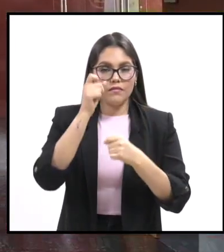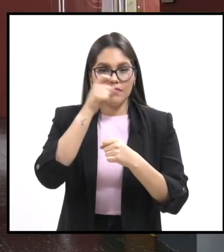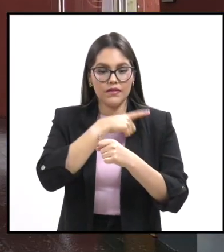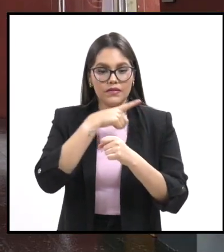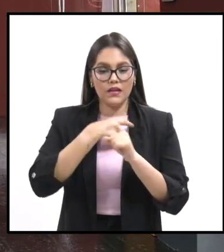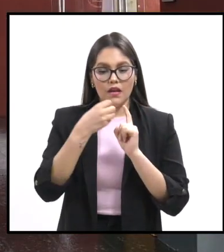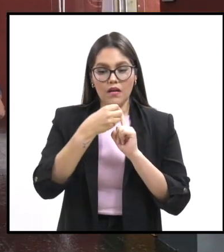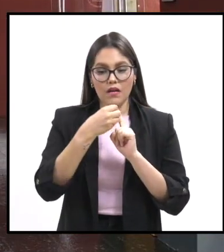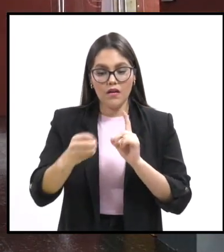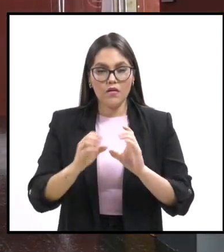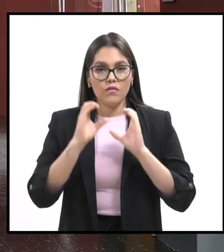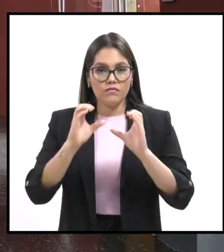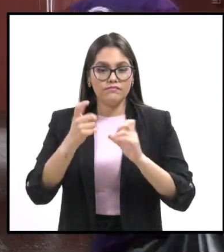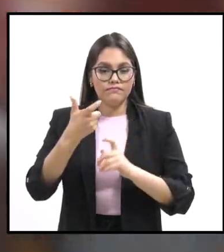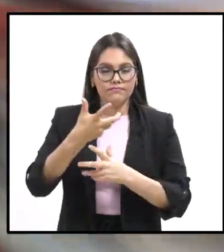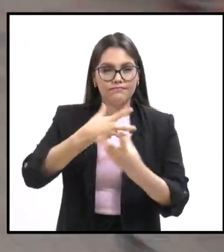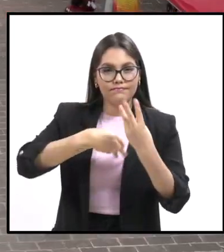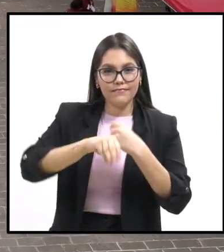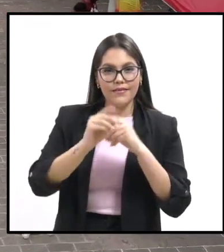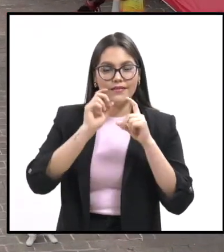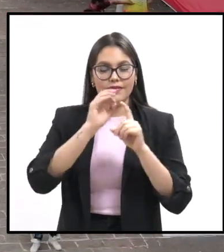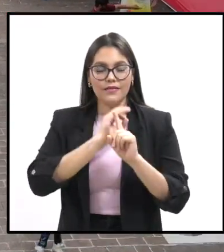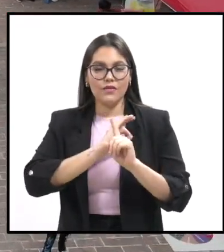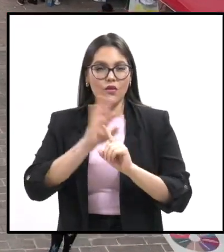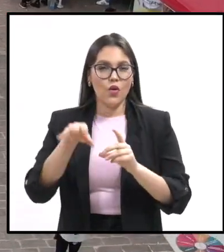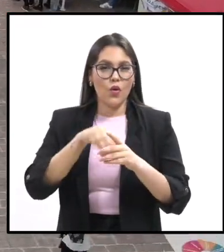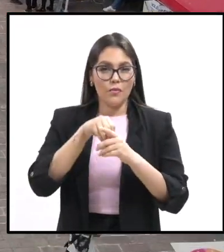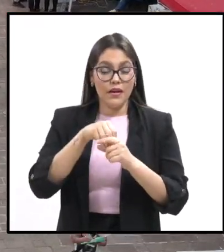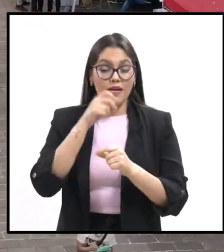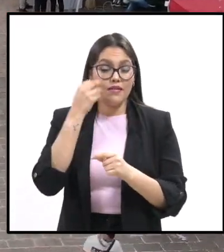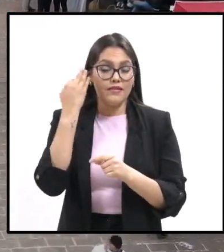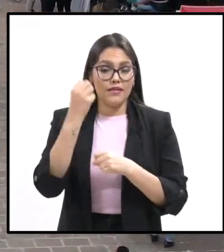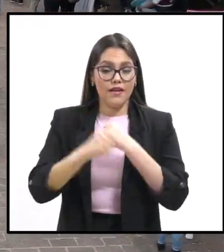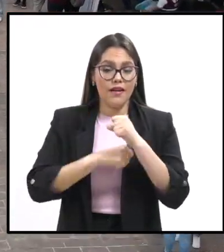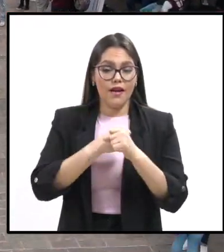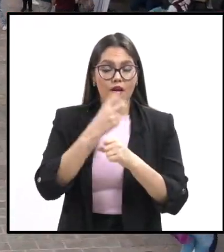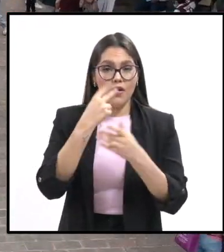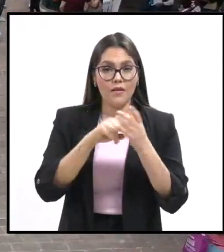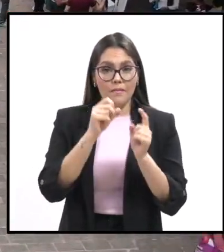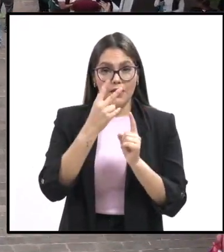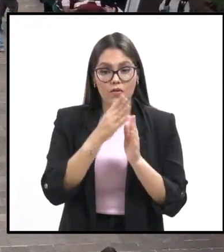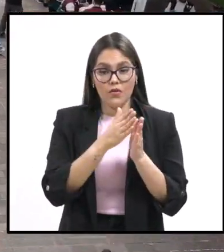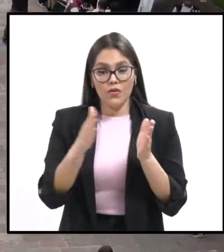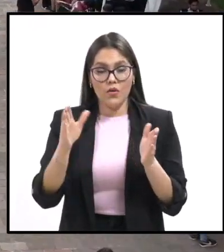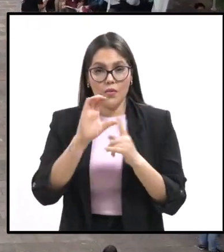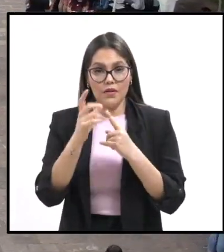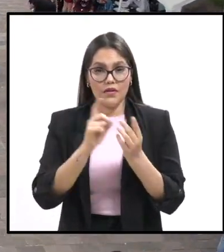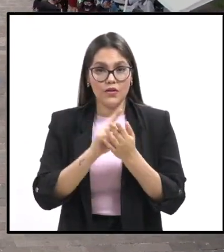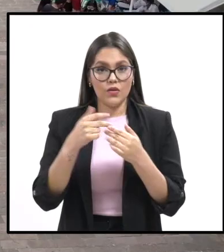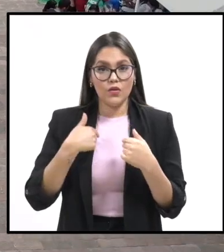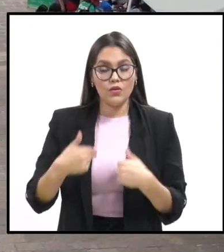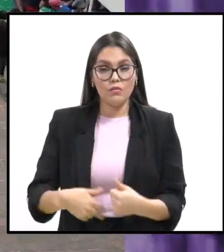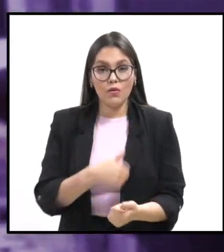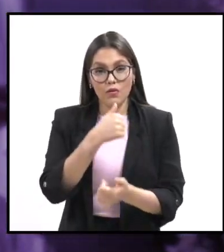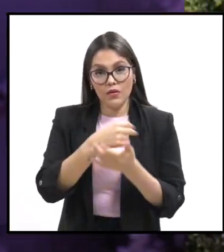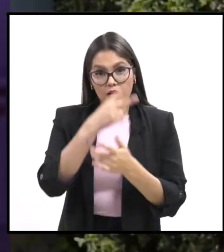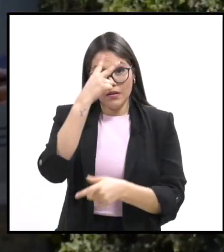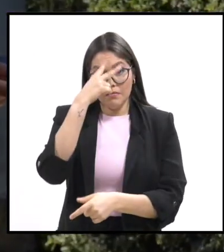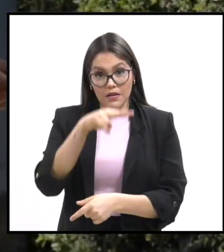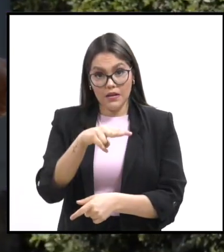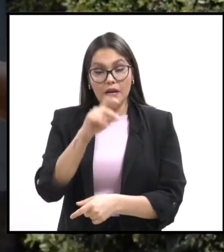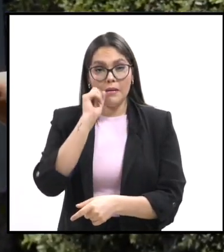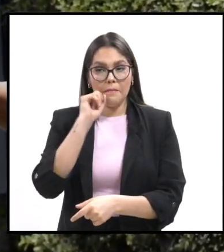disciplina administrativa y financiera, durante 2022 la Comisión de Derechos Humanos de la Ciudad de México